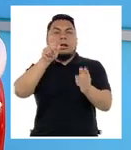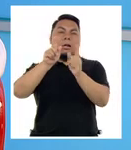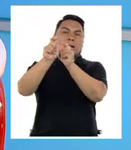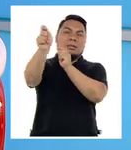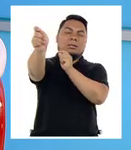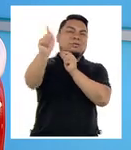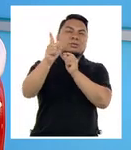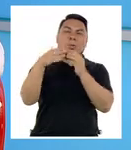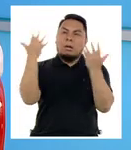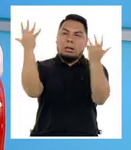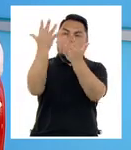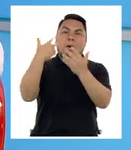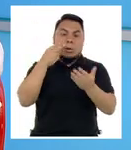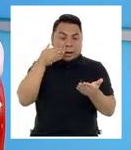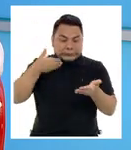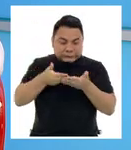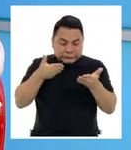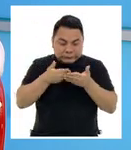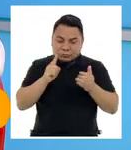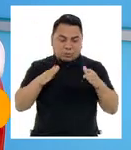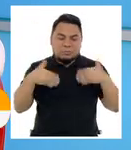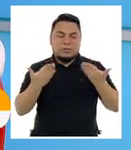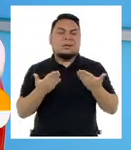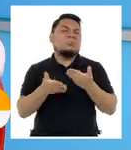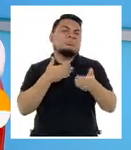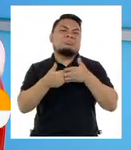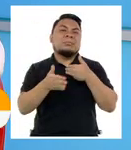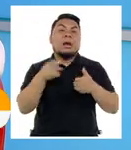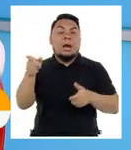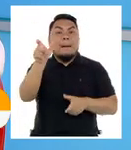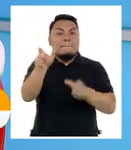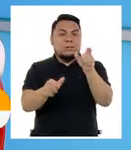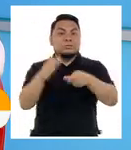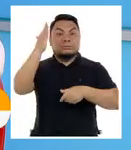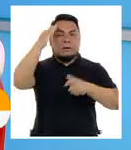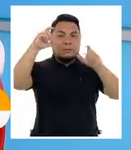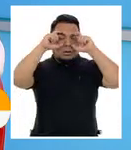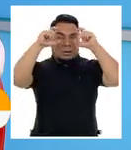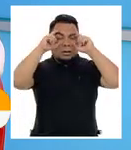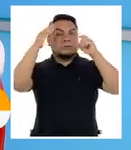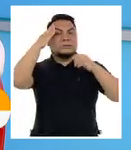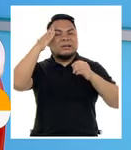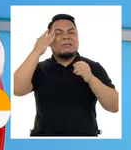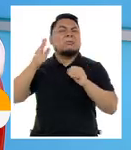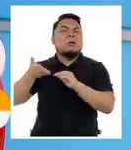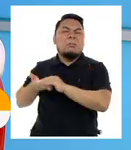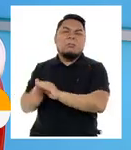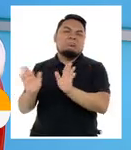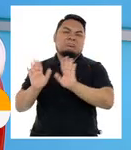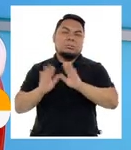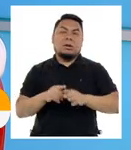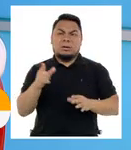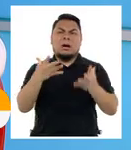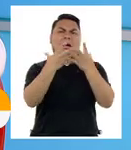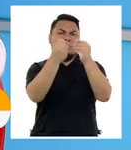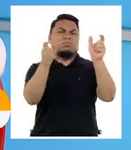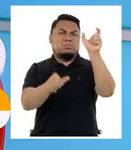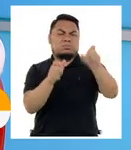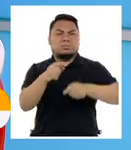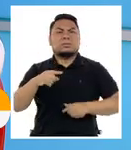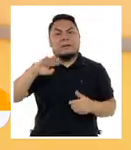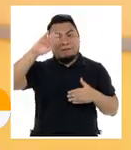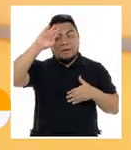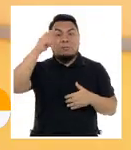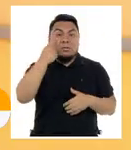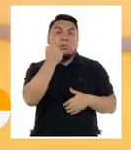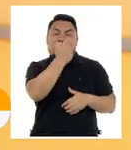astigmatismo, hipermetropía, y que la gente sabe que tiene que usar el lente y no lo usa. Y acá hablamos de hasta un 70% de las personas. ¡Guau! De